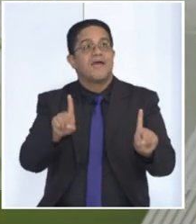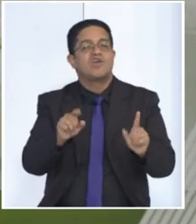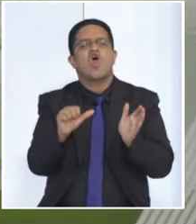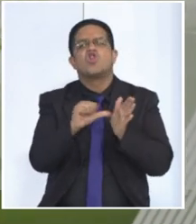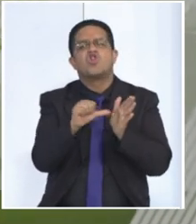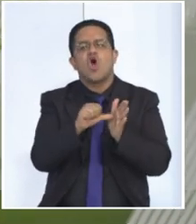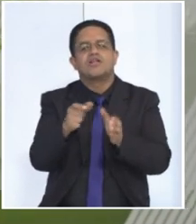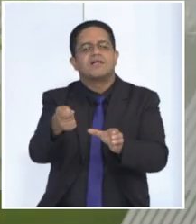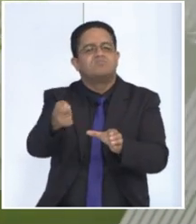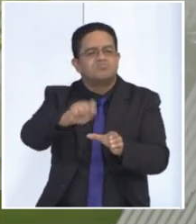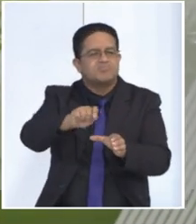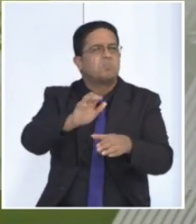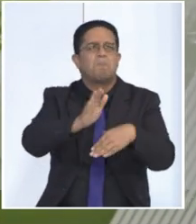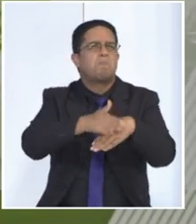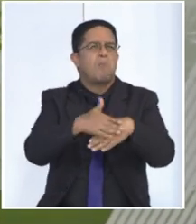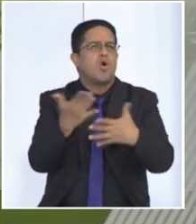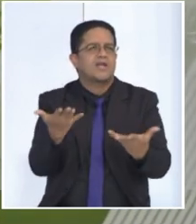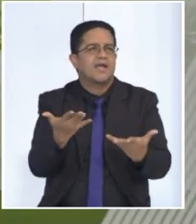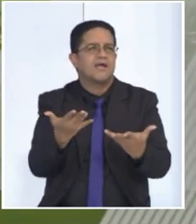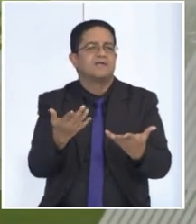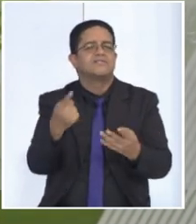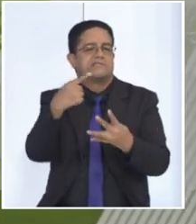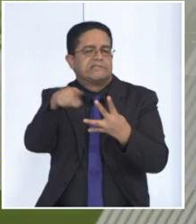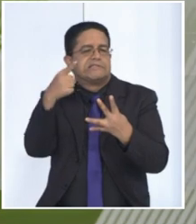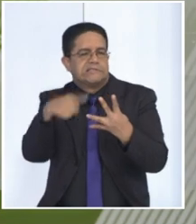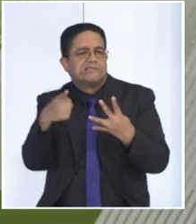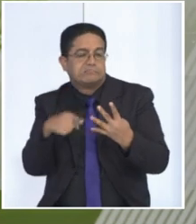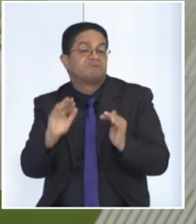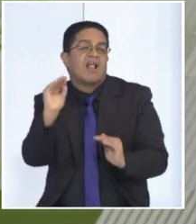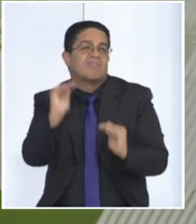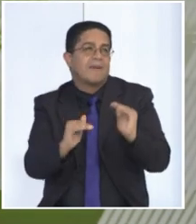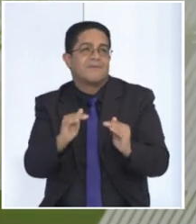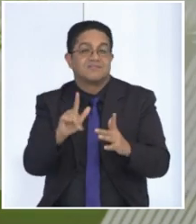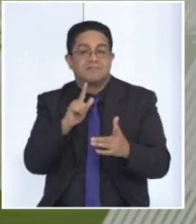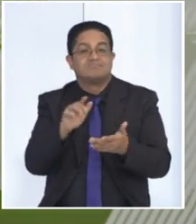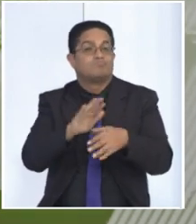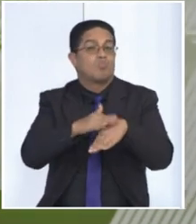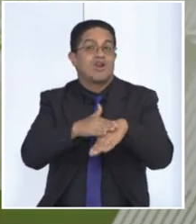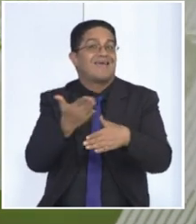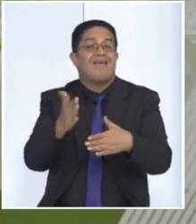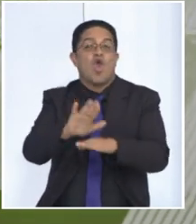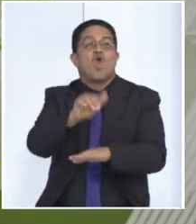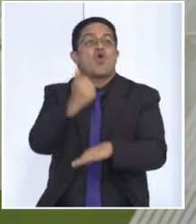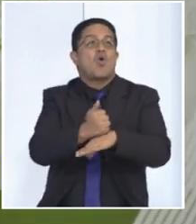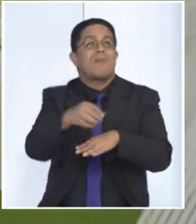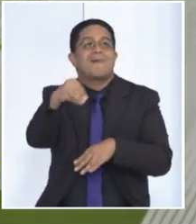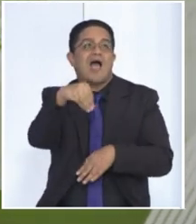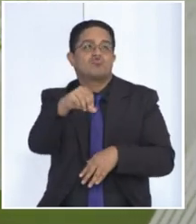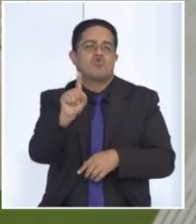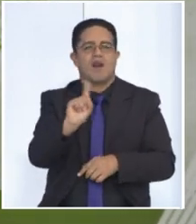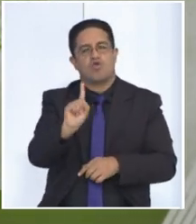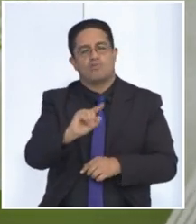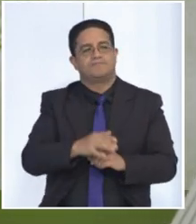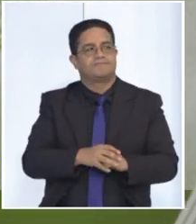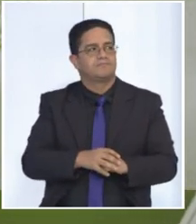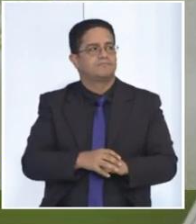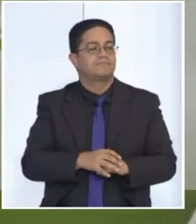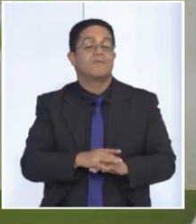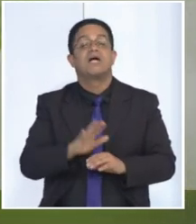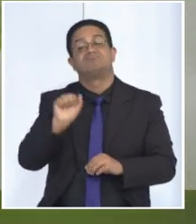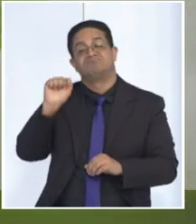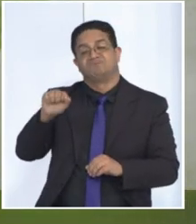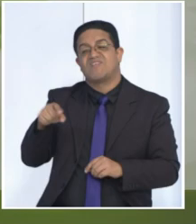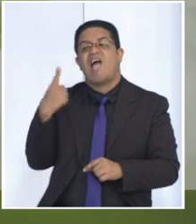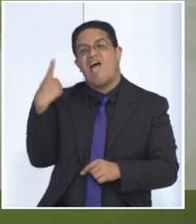agregas, cómo lo agregas, con qué lo colocas. Es decir, hay otra cantidad de cosas para no culpar directamente al azúcar. Claro, pero hay alimentos también que ya vienen con alta